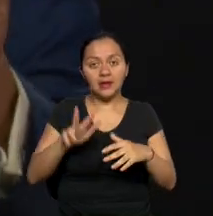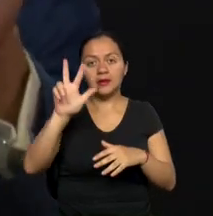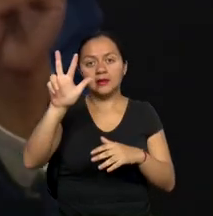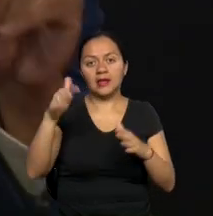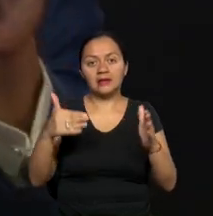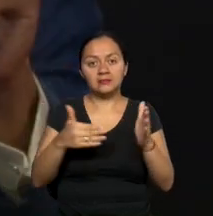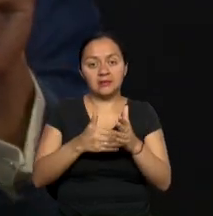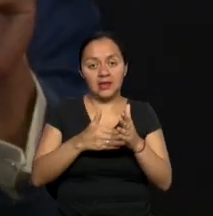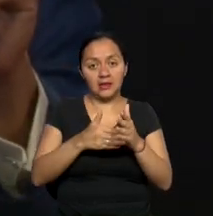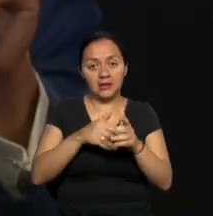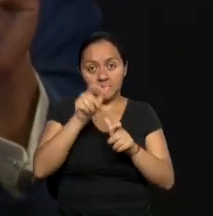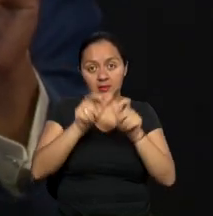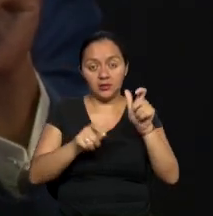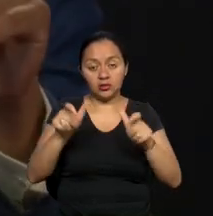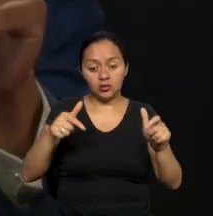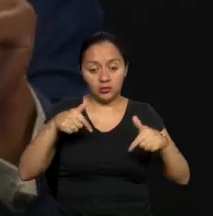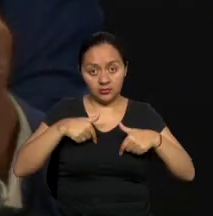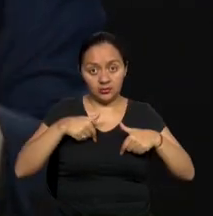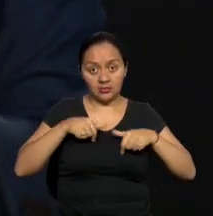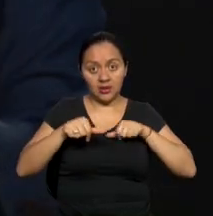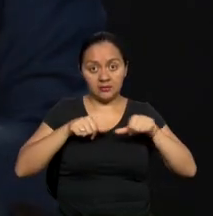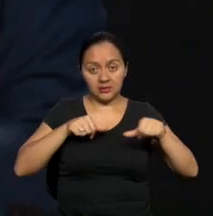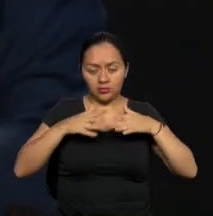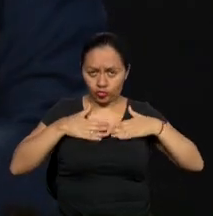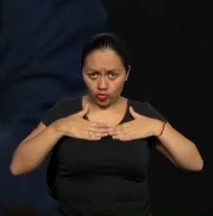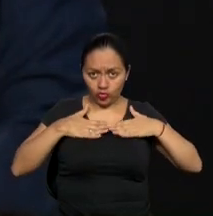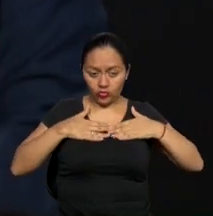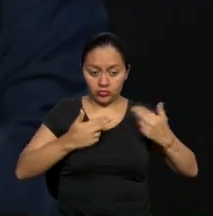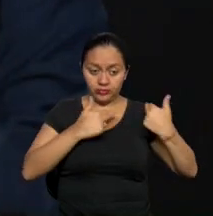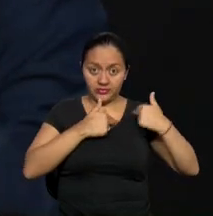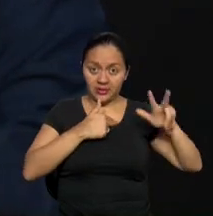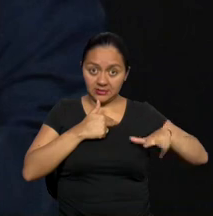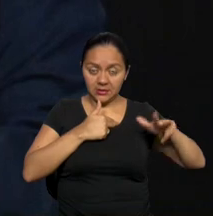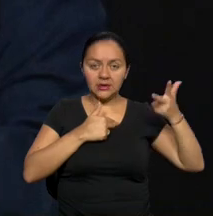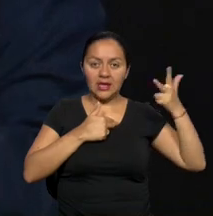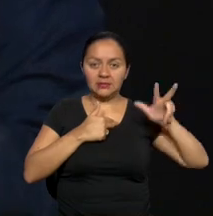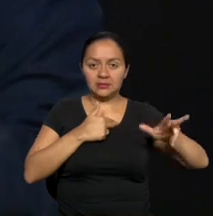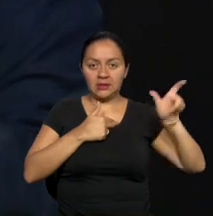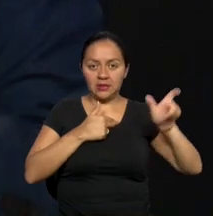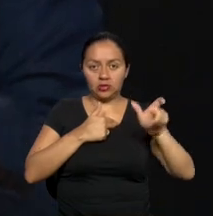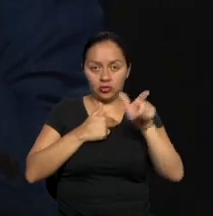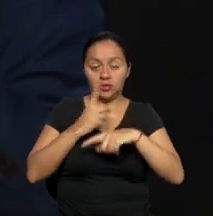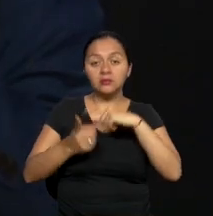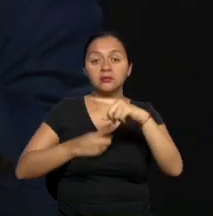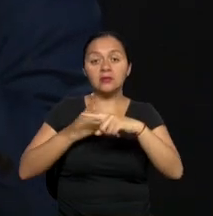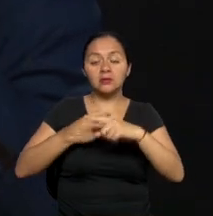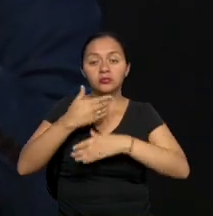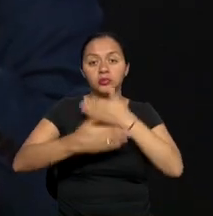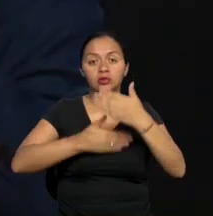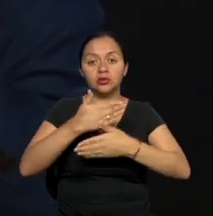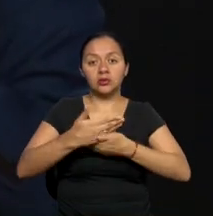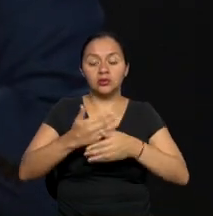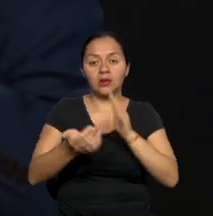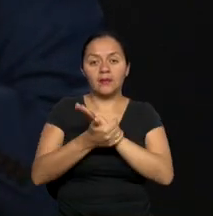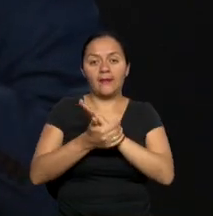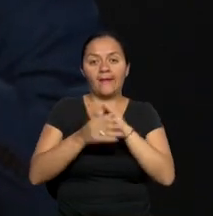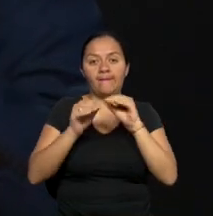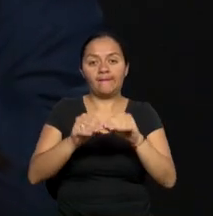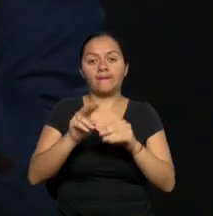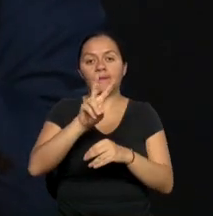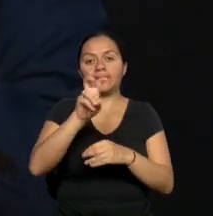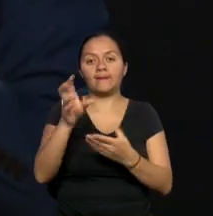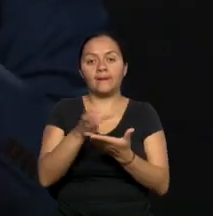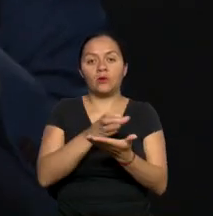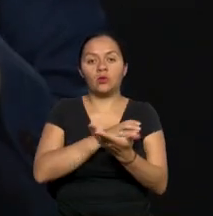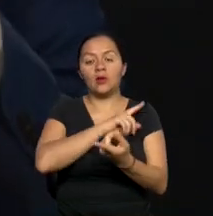ecuatorianos en esta administración y estamos ya con proyección de todo proceso de capacitación de cerca de 200 cursos de aquí